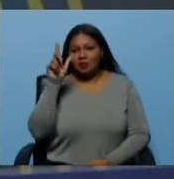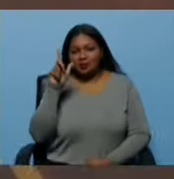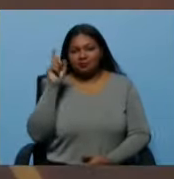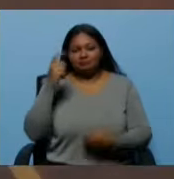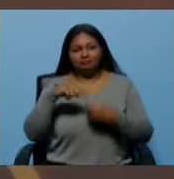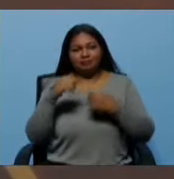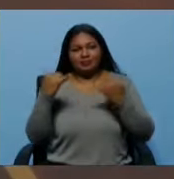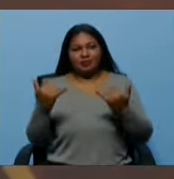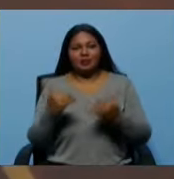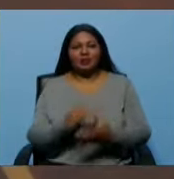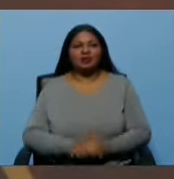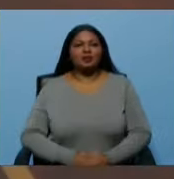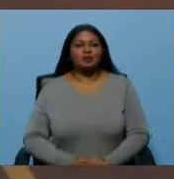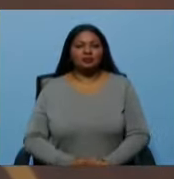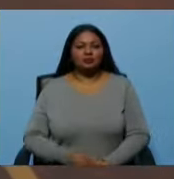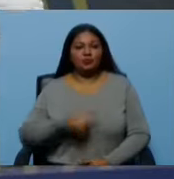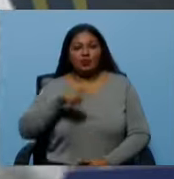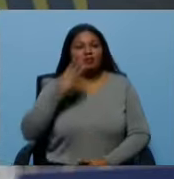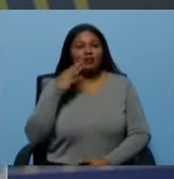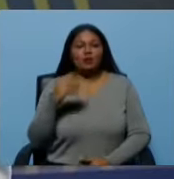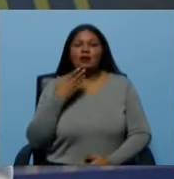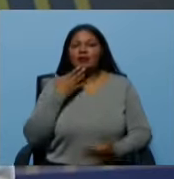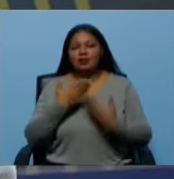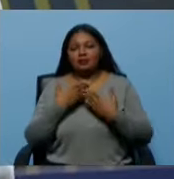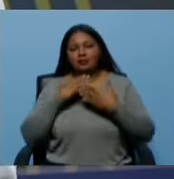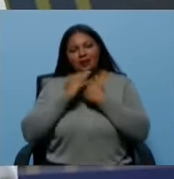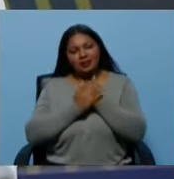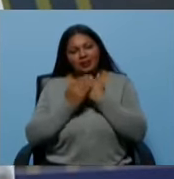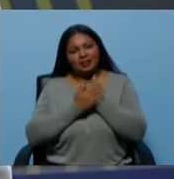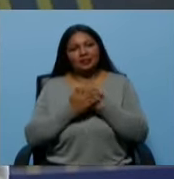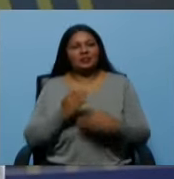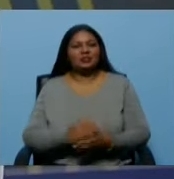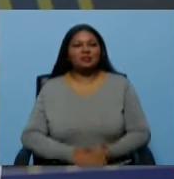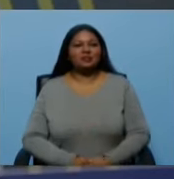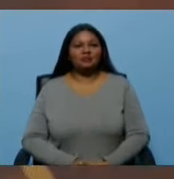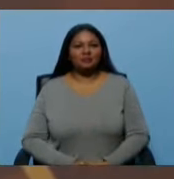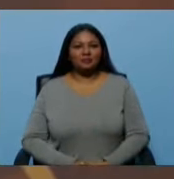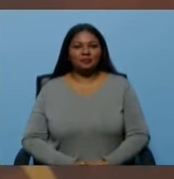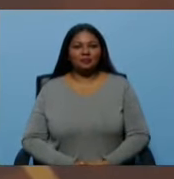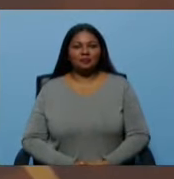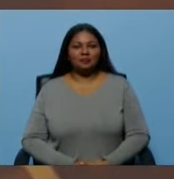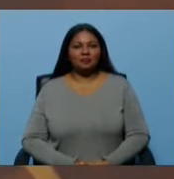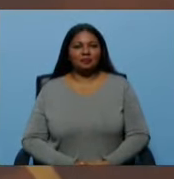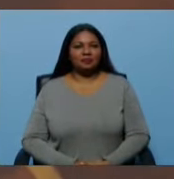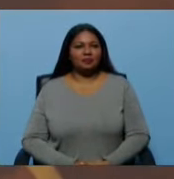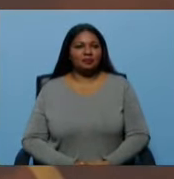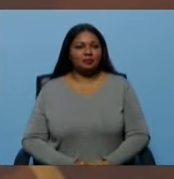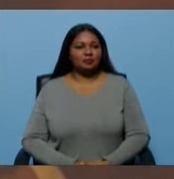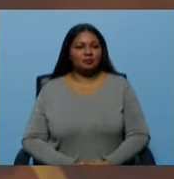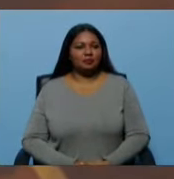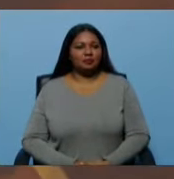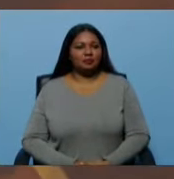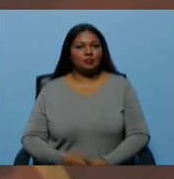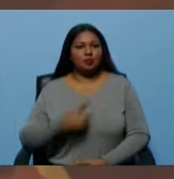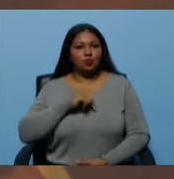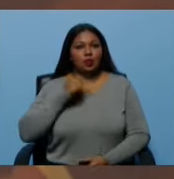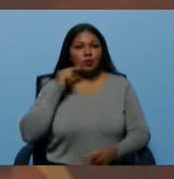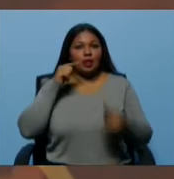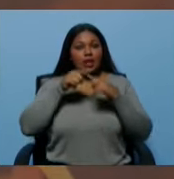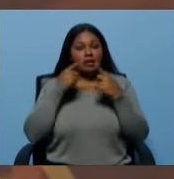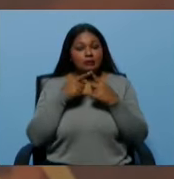pero yo puse la juventud. Gracias por el cariño, gracias. Mira, este tema, ¿no? Esta instancia de ciberseguridad.